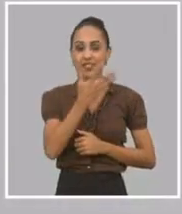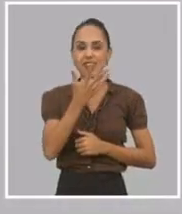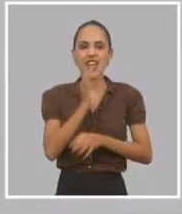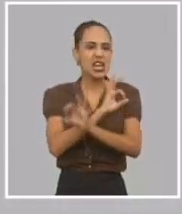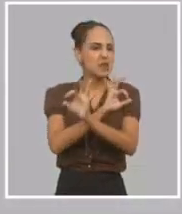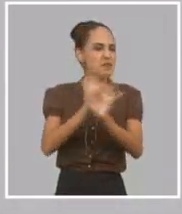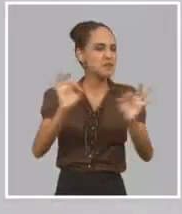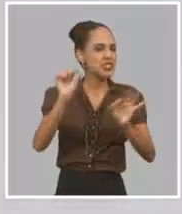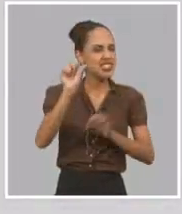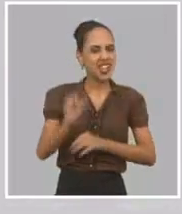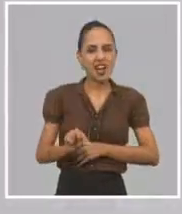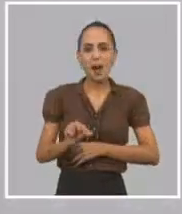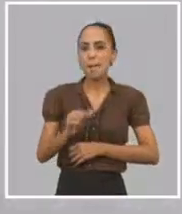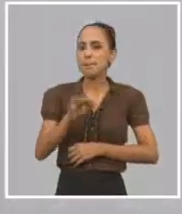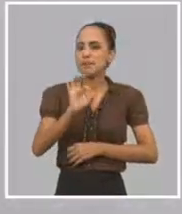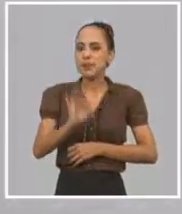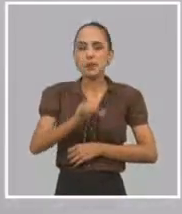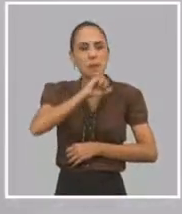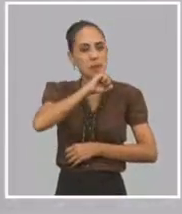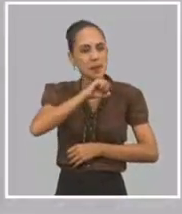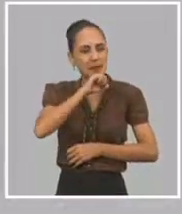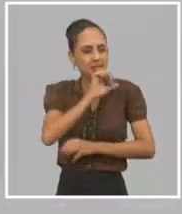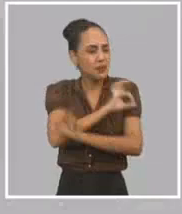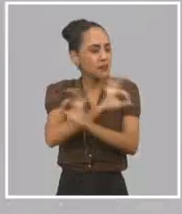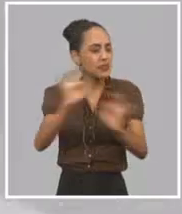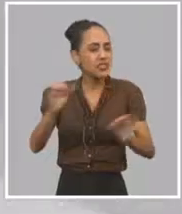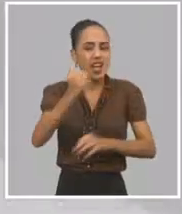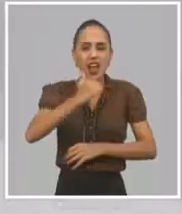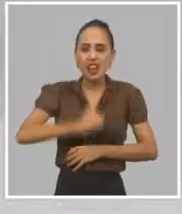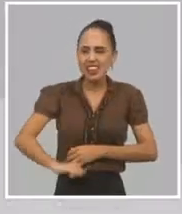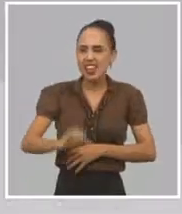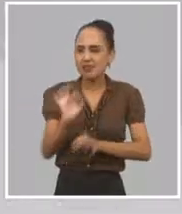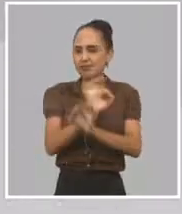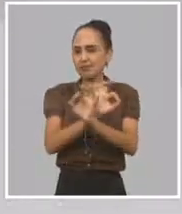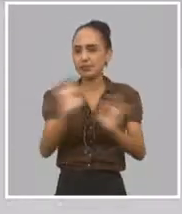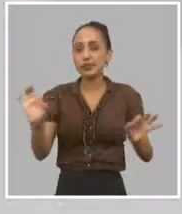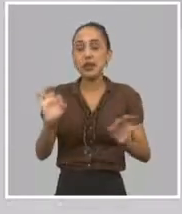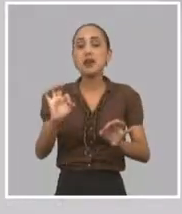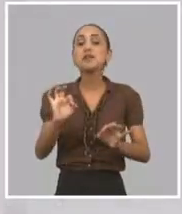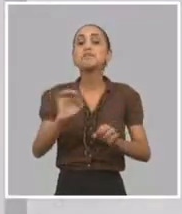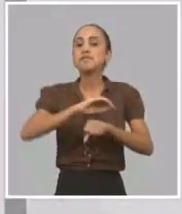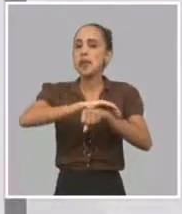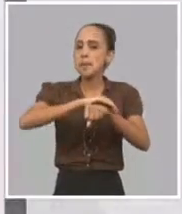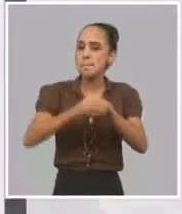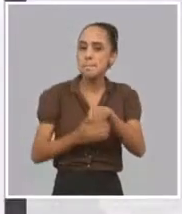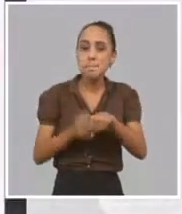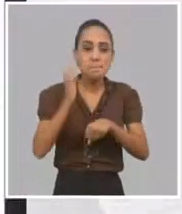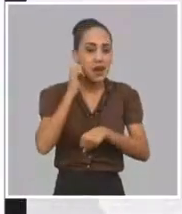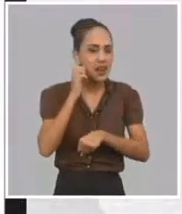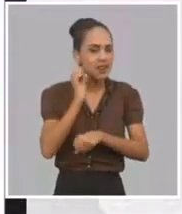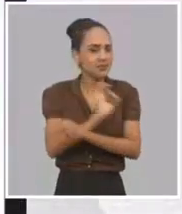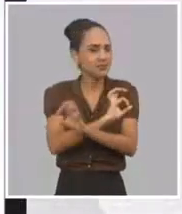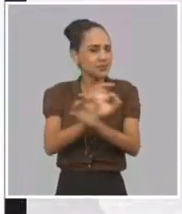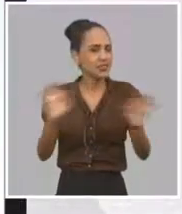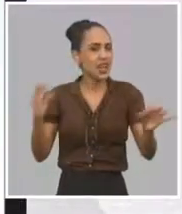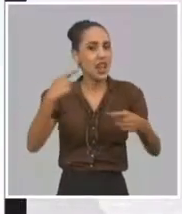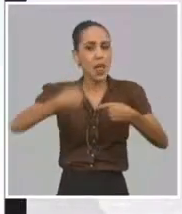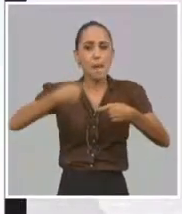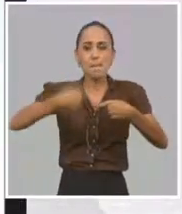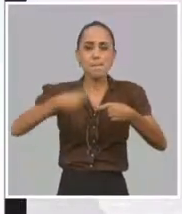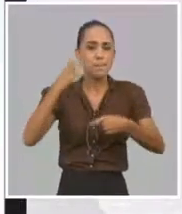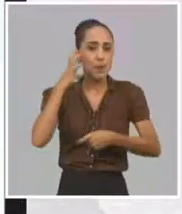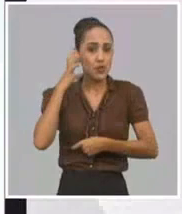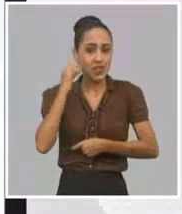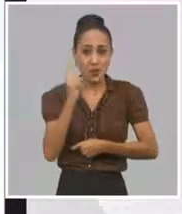madre, una excelente hija, una excelente hermana, una excelente esposa. En una palabra te